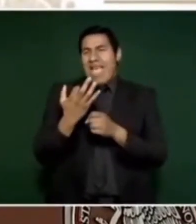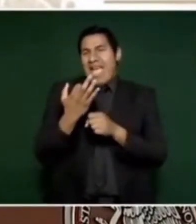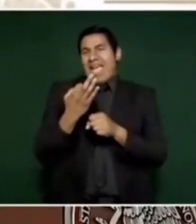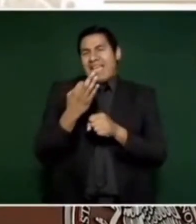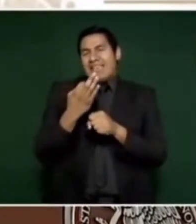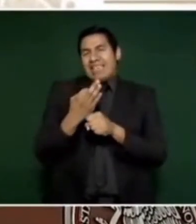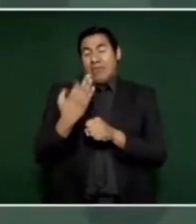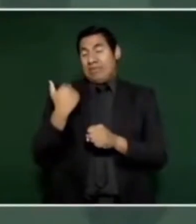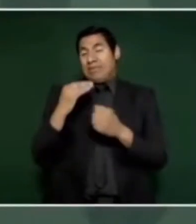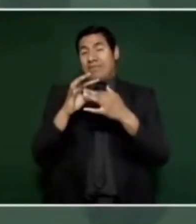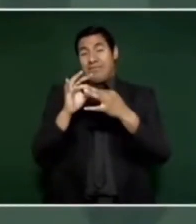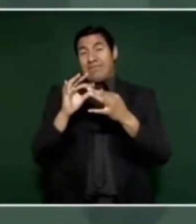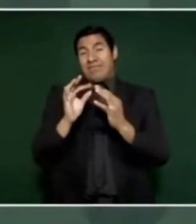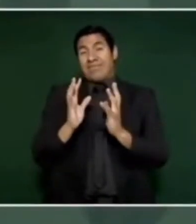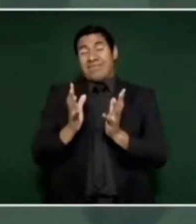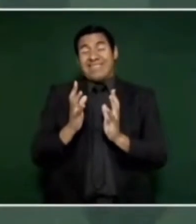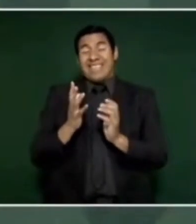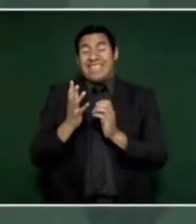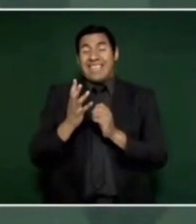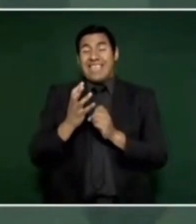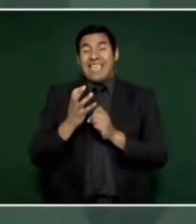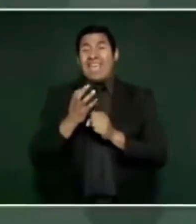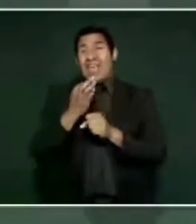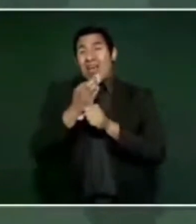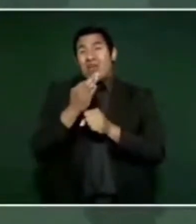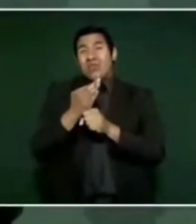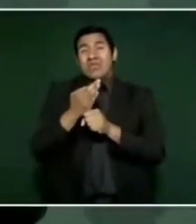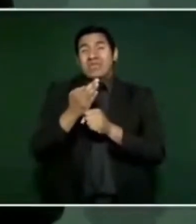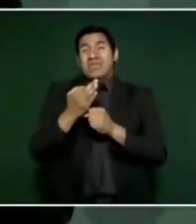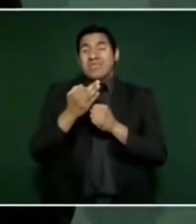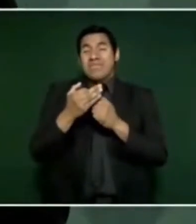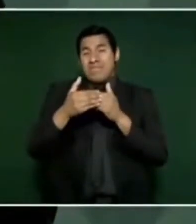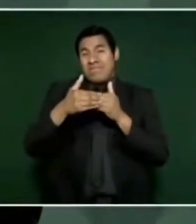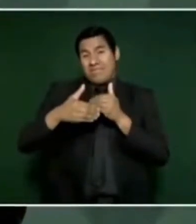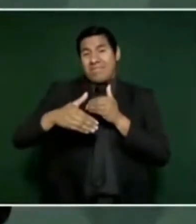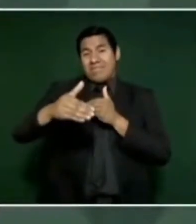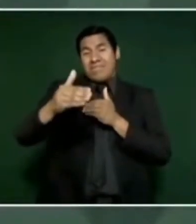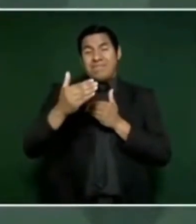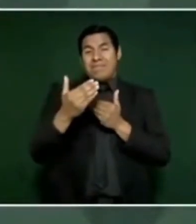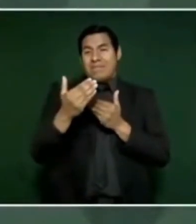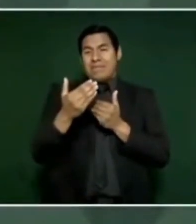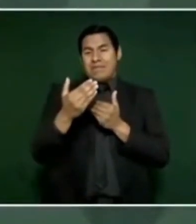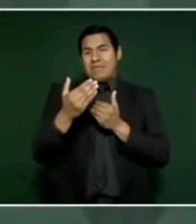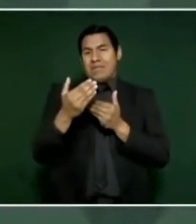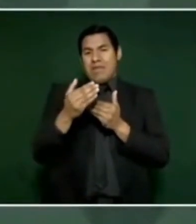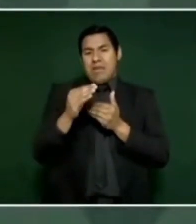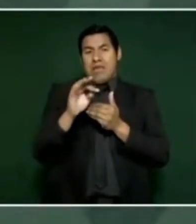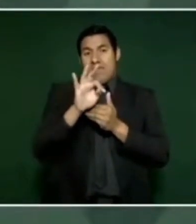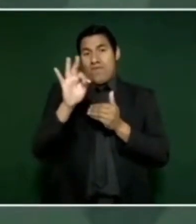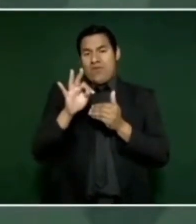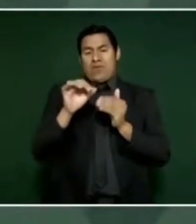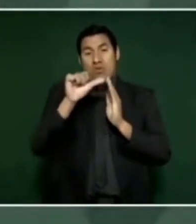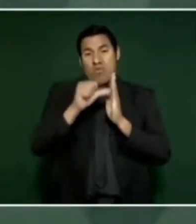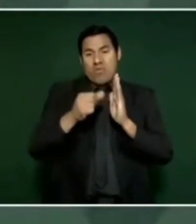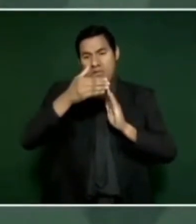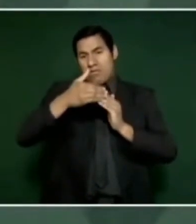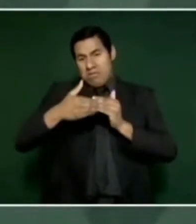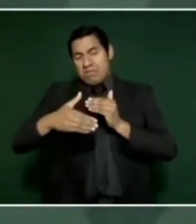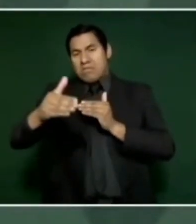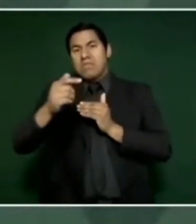situación, es temporada de